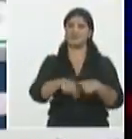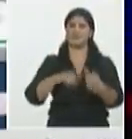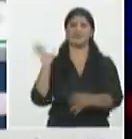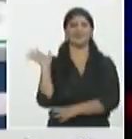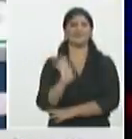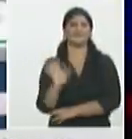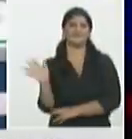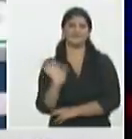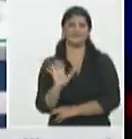prensa muy buenos días